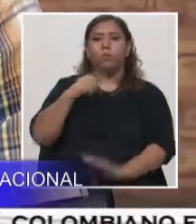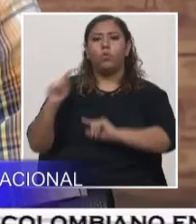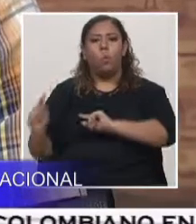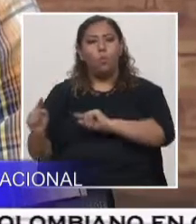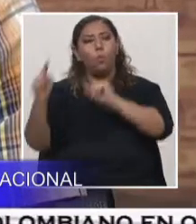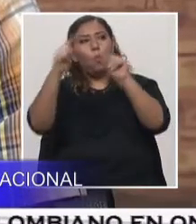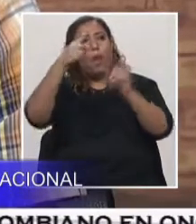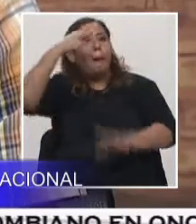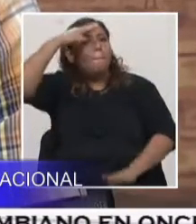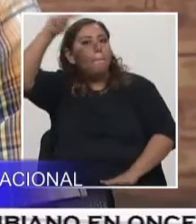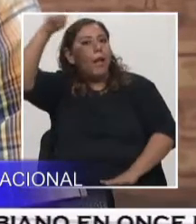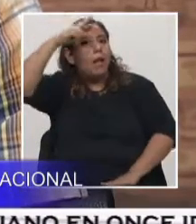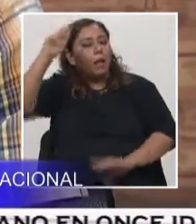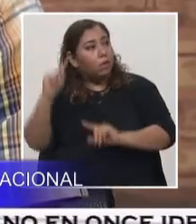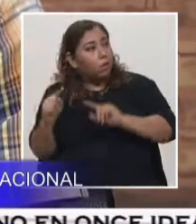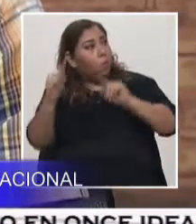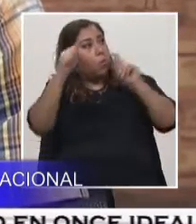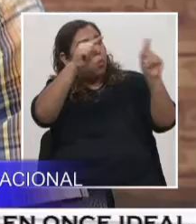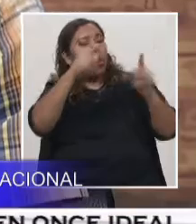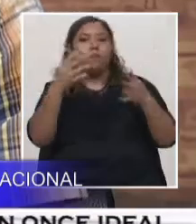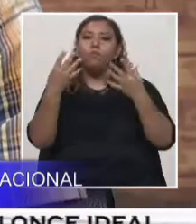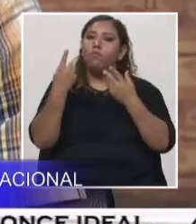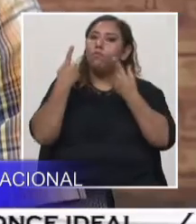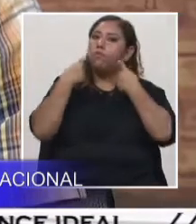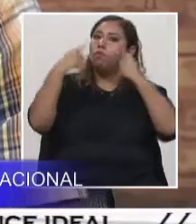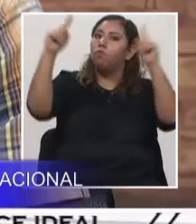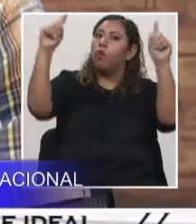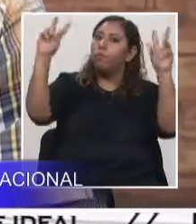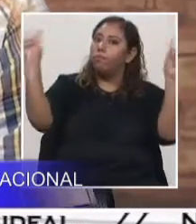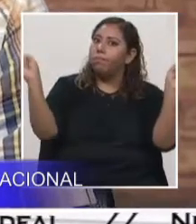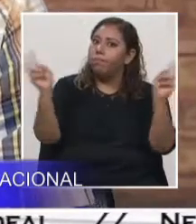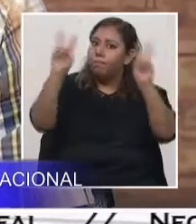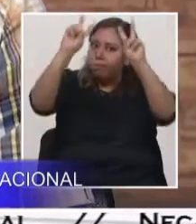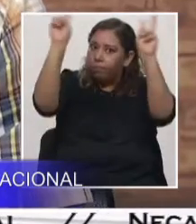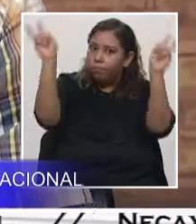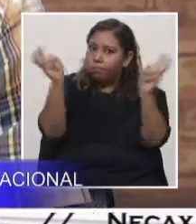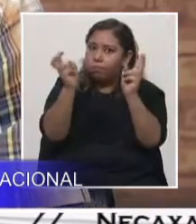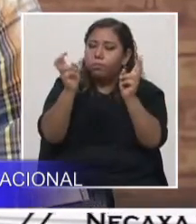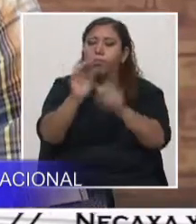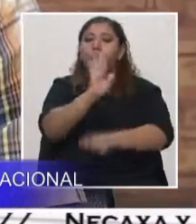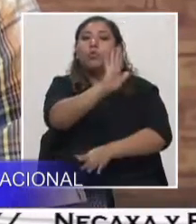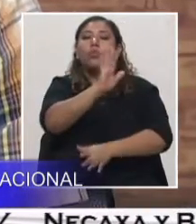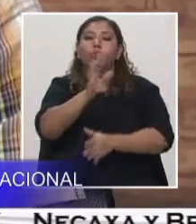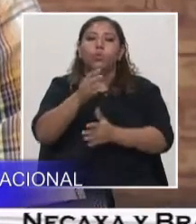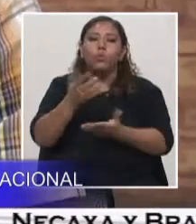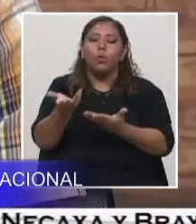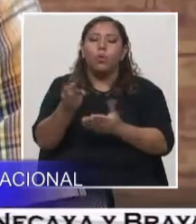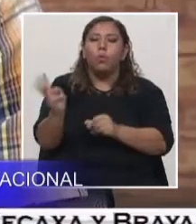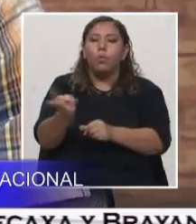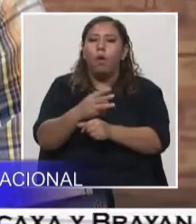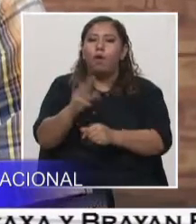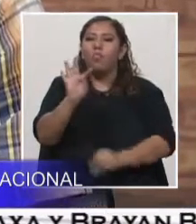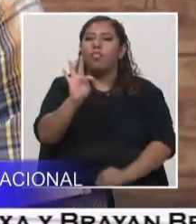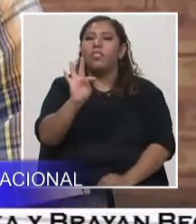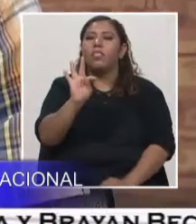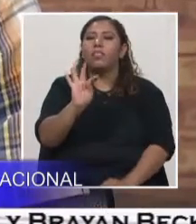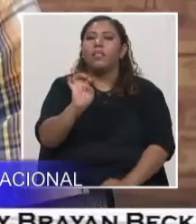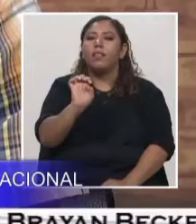y en México es muy famoso el tema de lo que es el tequila, ¿verdad? La producción de ágave que tienen ellos.